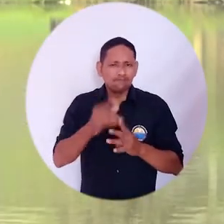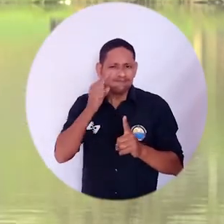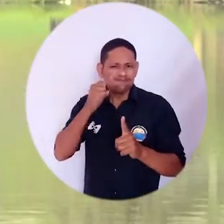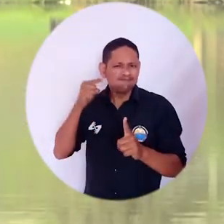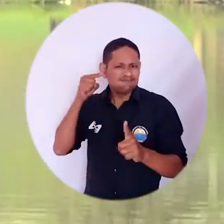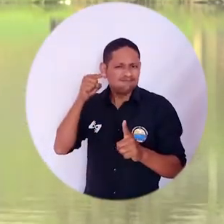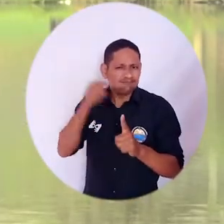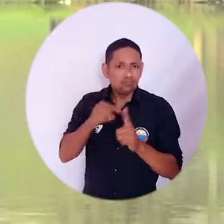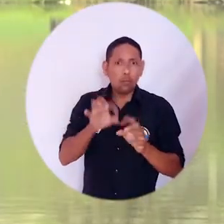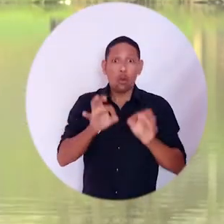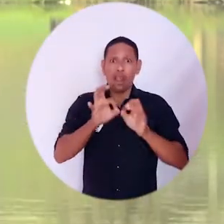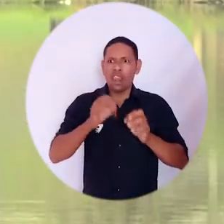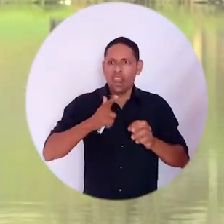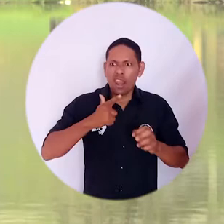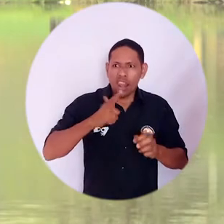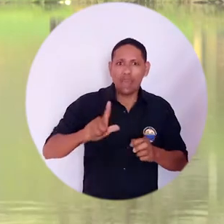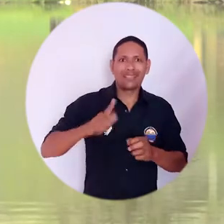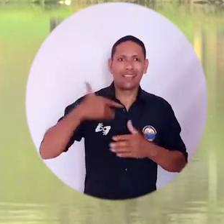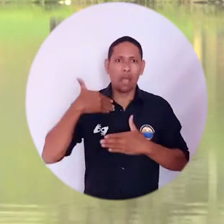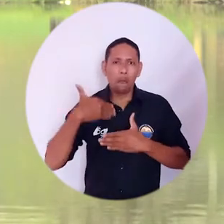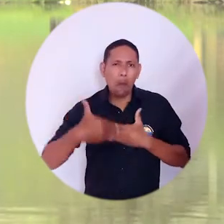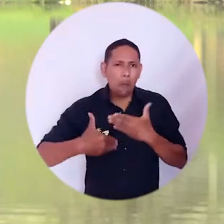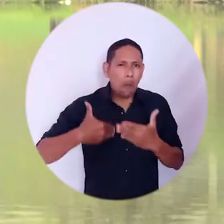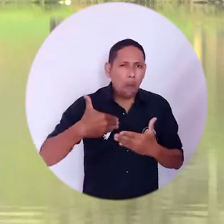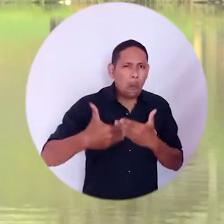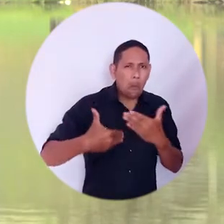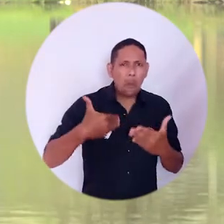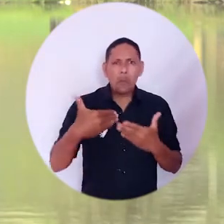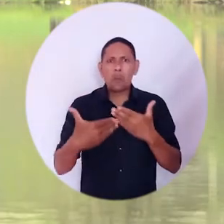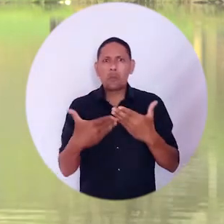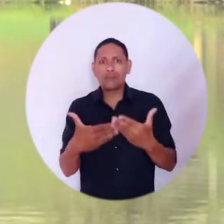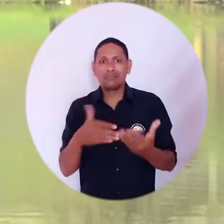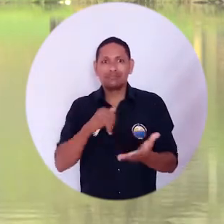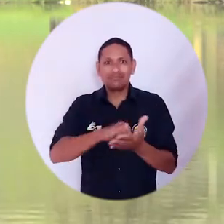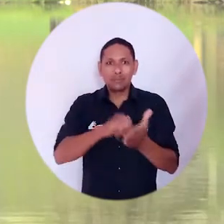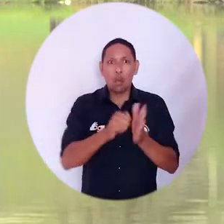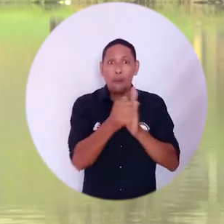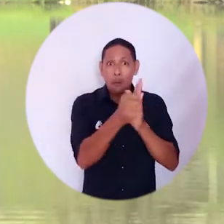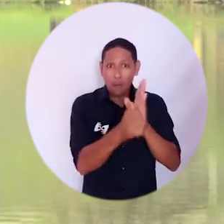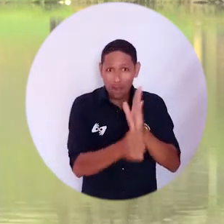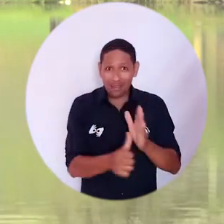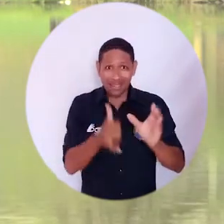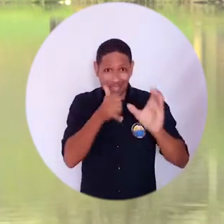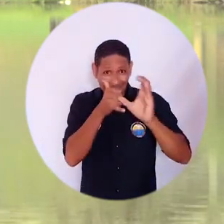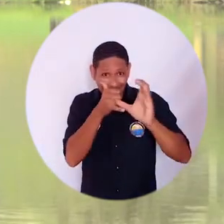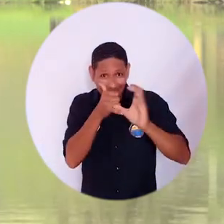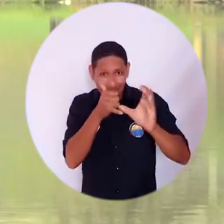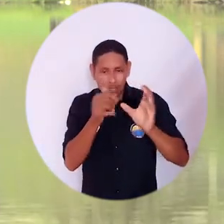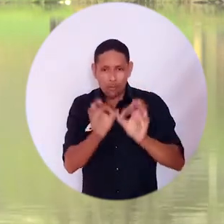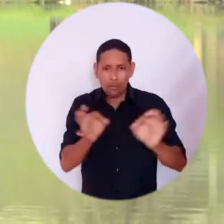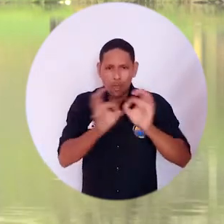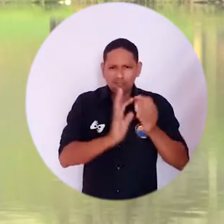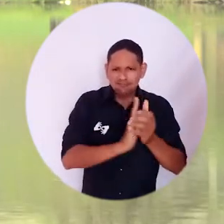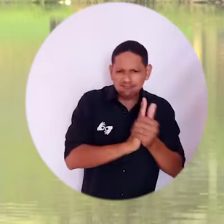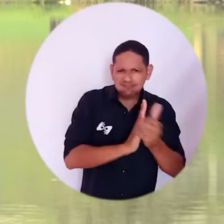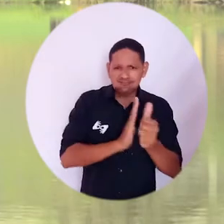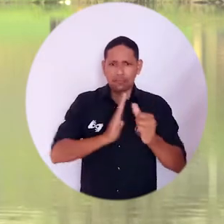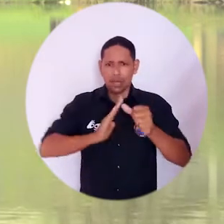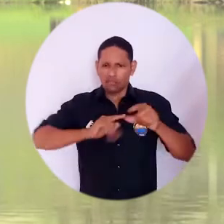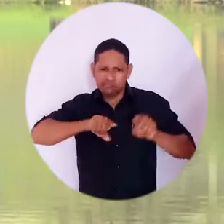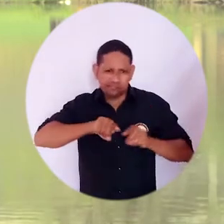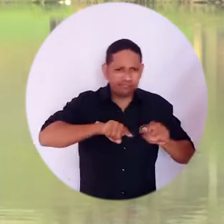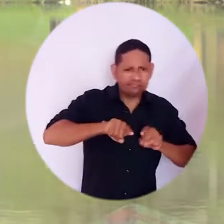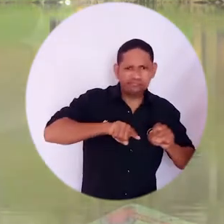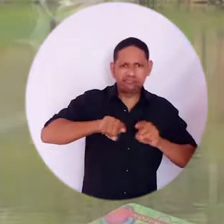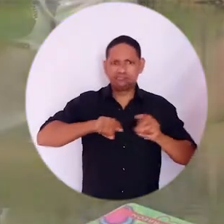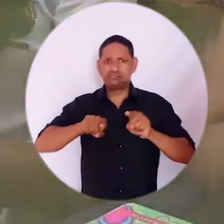finalidad y el objetivo de liderar procesos estudiantiles en el Programa de Ingeniería de Sistemas en la búsqueda de talentos integrales